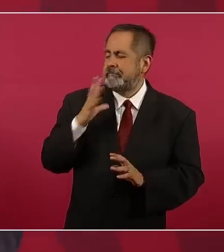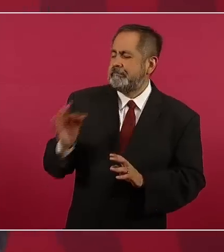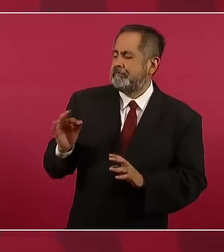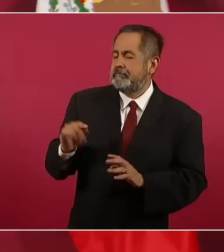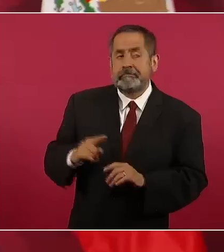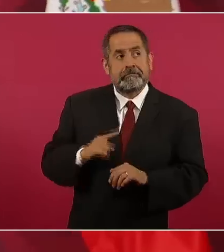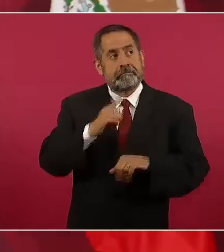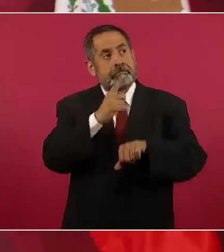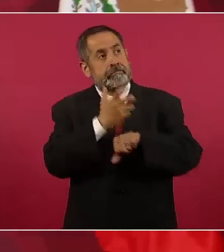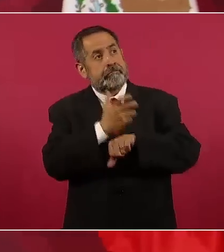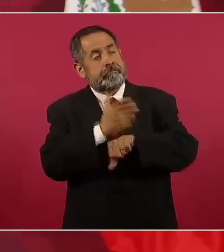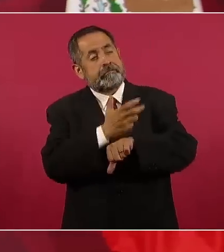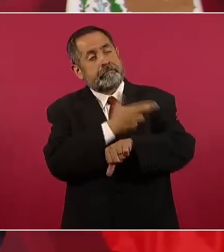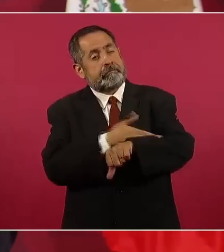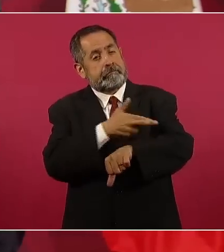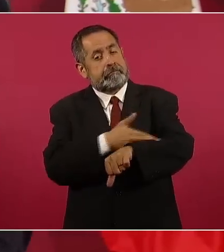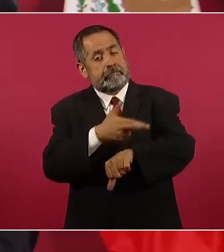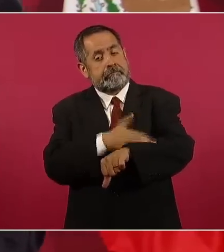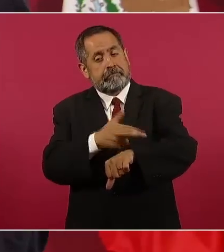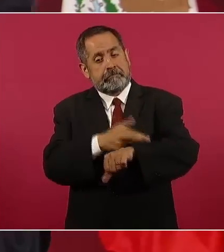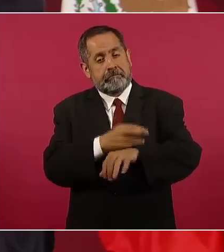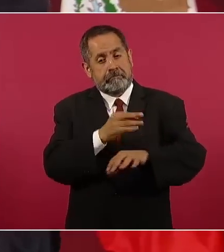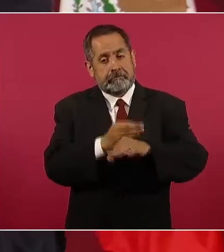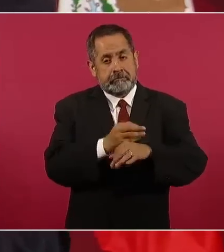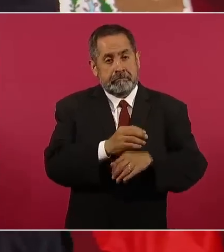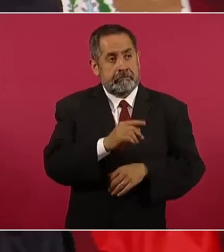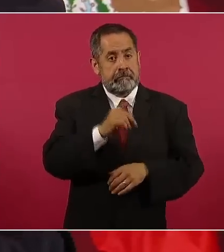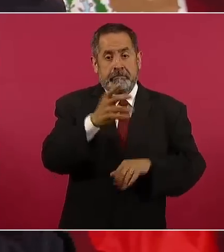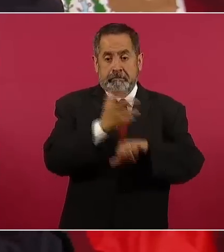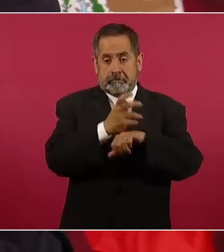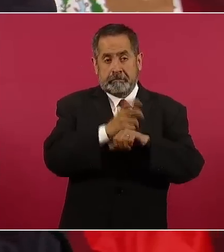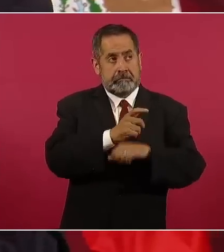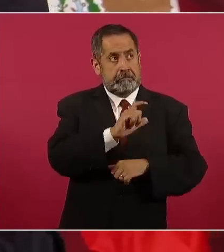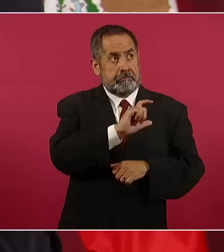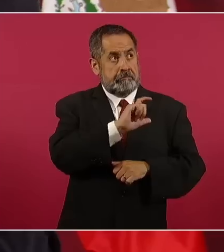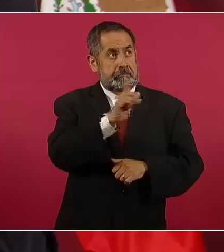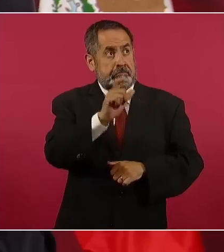pagaron en Estados Unidos